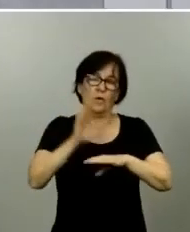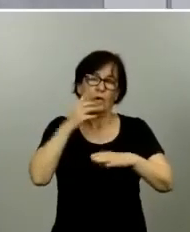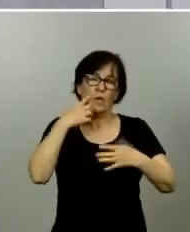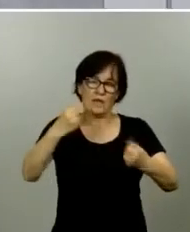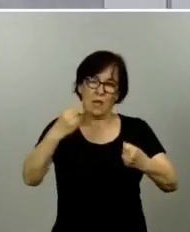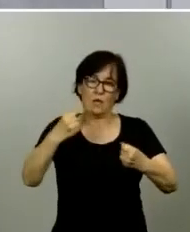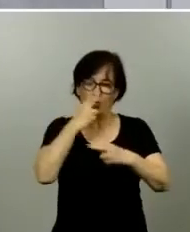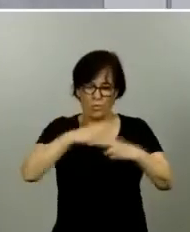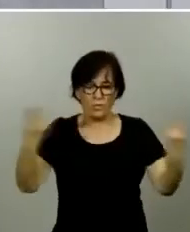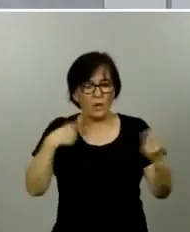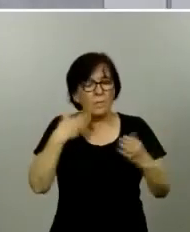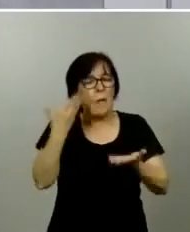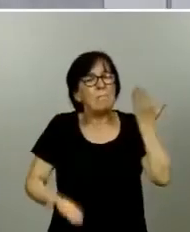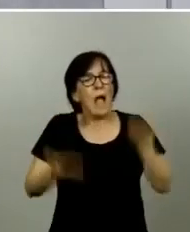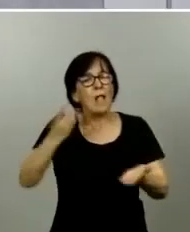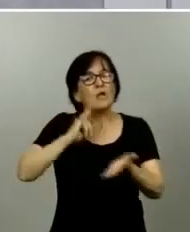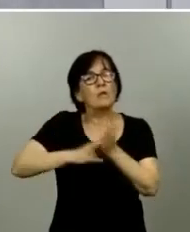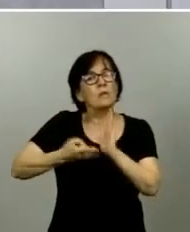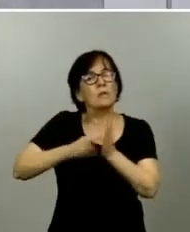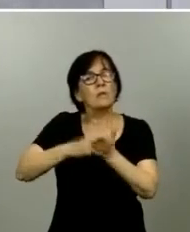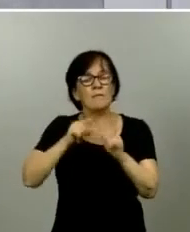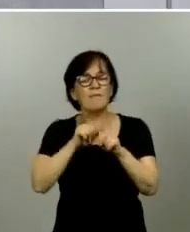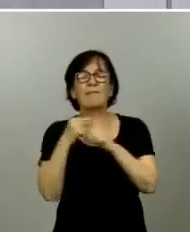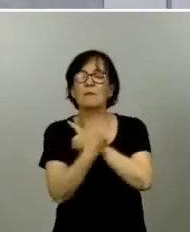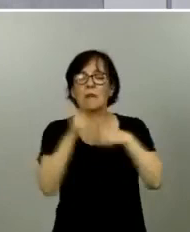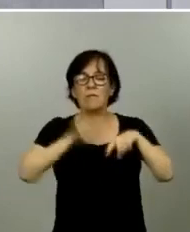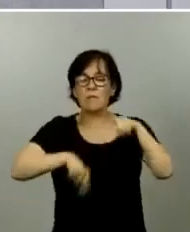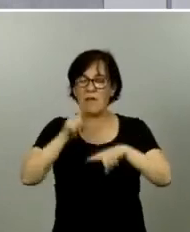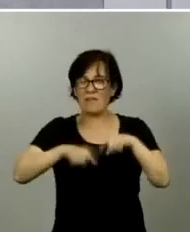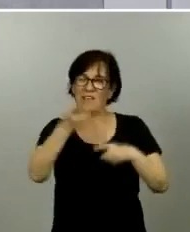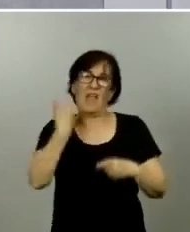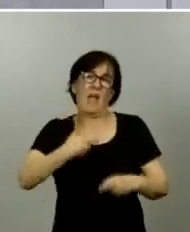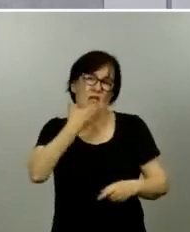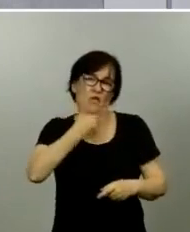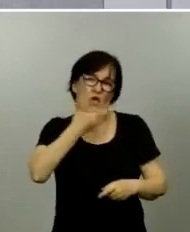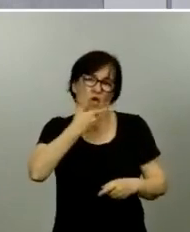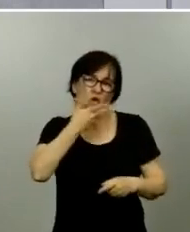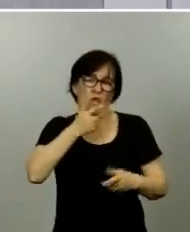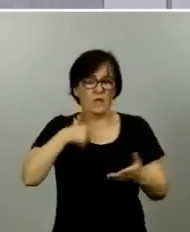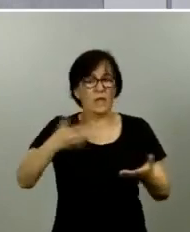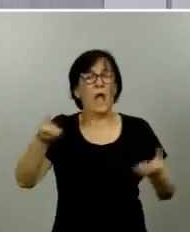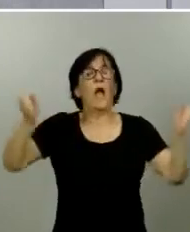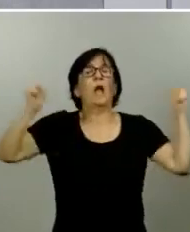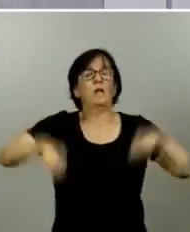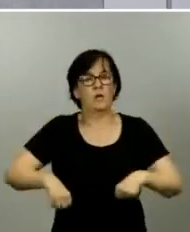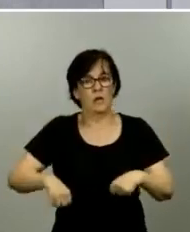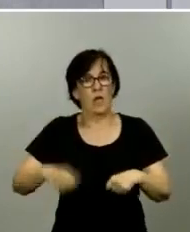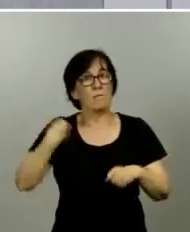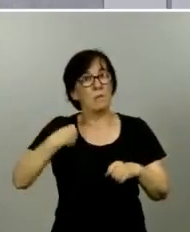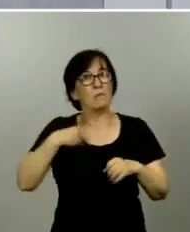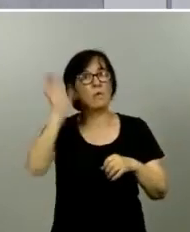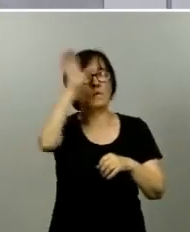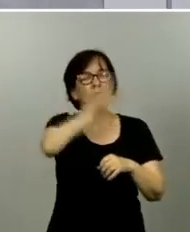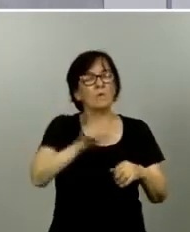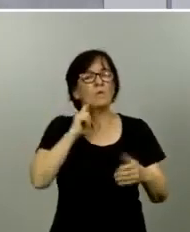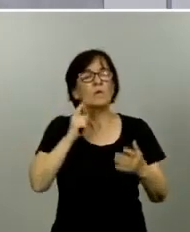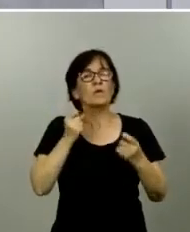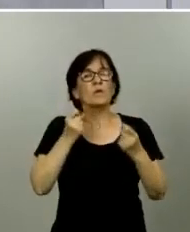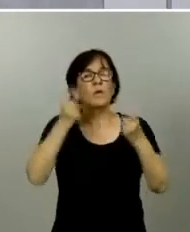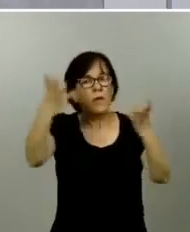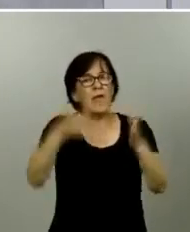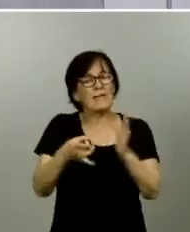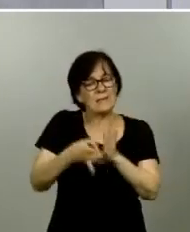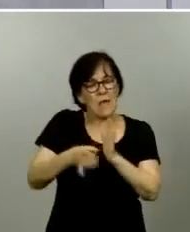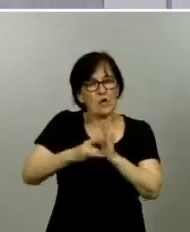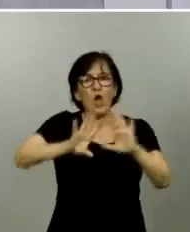base a los indicadores que ustedes conocen y que fueron también acordados con ellas. Es una valoración cuantitativa y cualitativa integral.